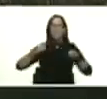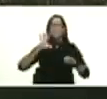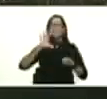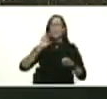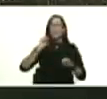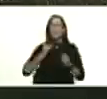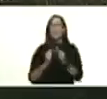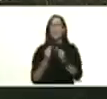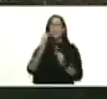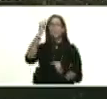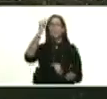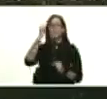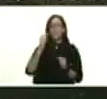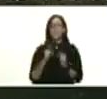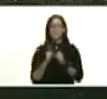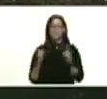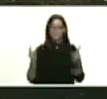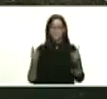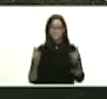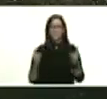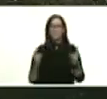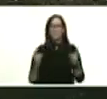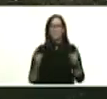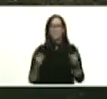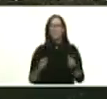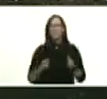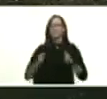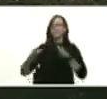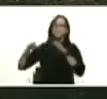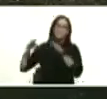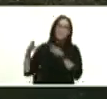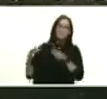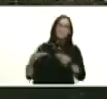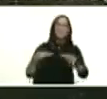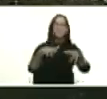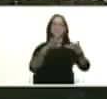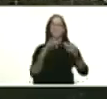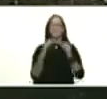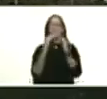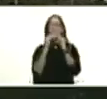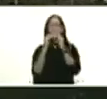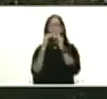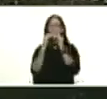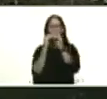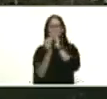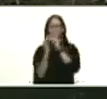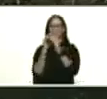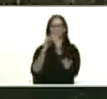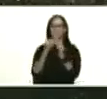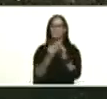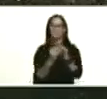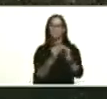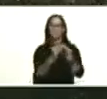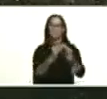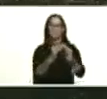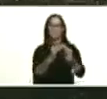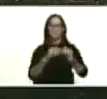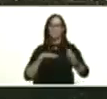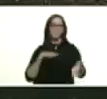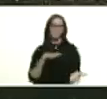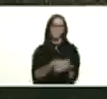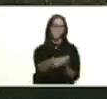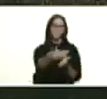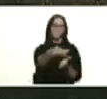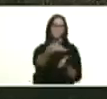altura hace poco se llevaron 7 viviendas total eso es